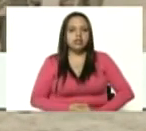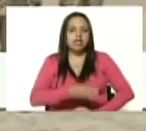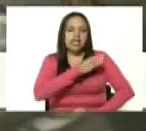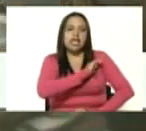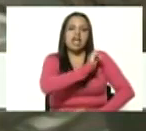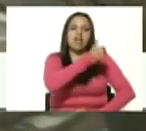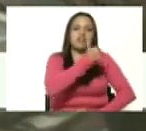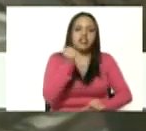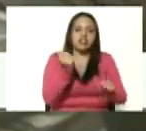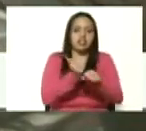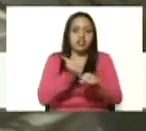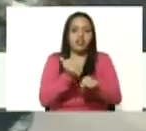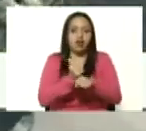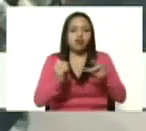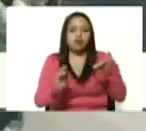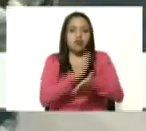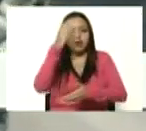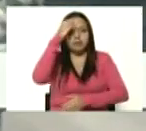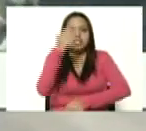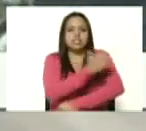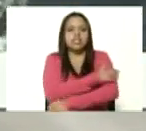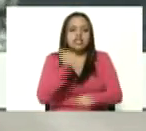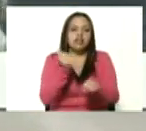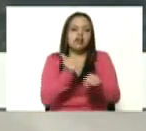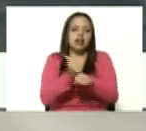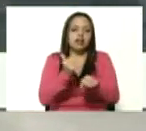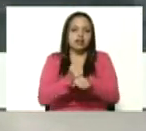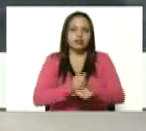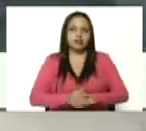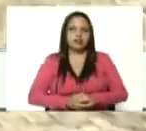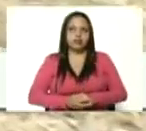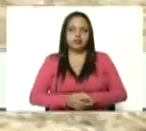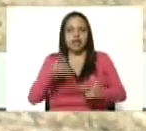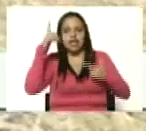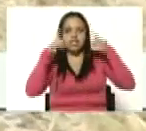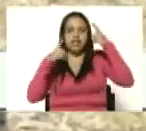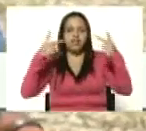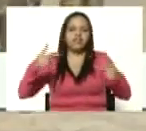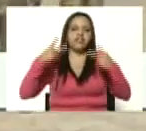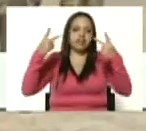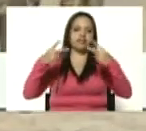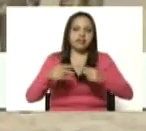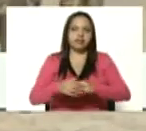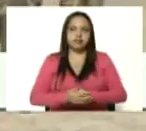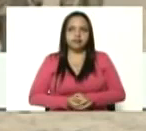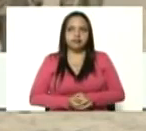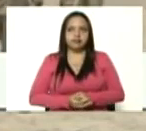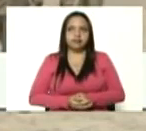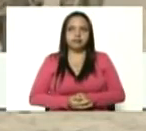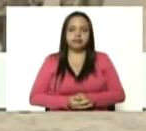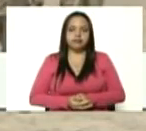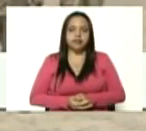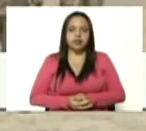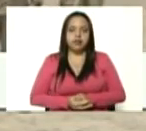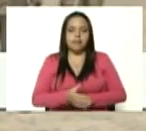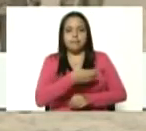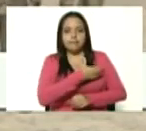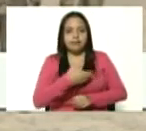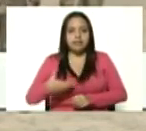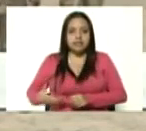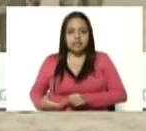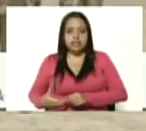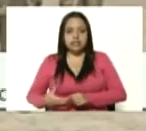de operaciones del estado mayor de la milicia obrera de Guayana Chávez vive mi comandante en jefe presidente de CBG